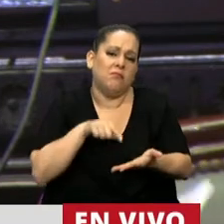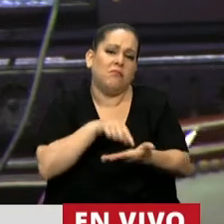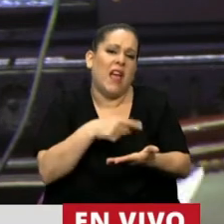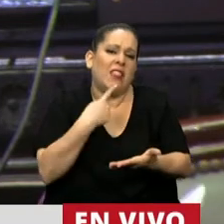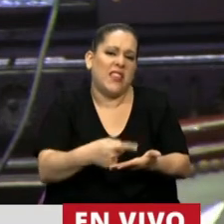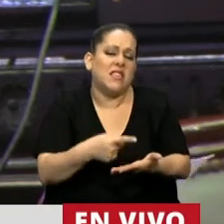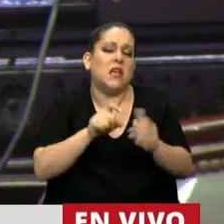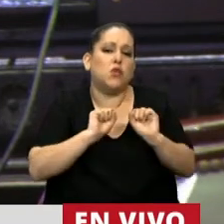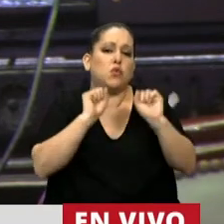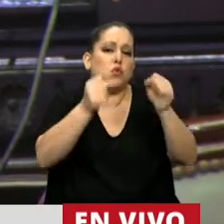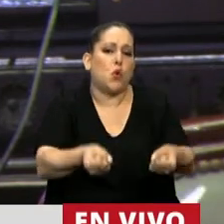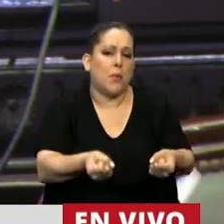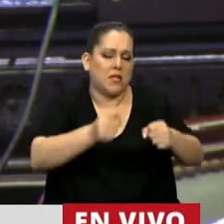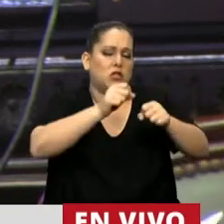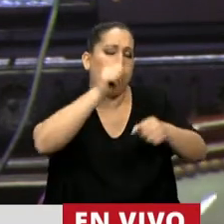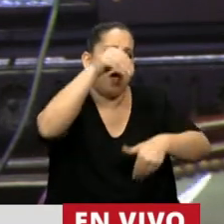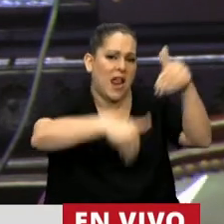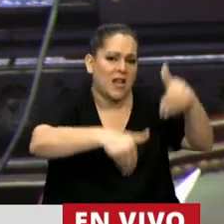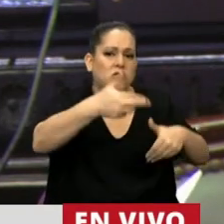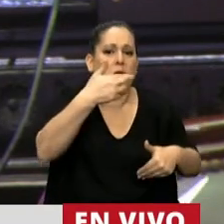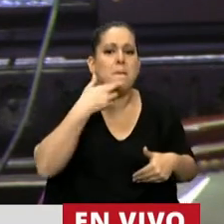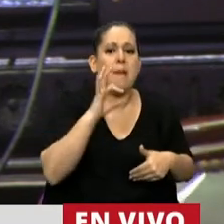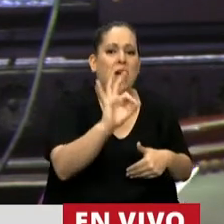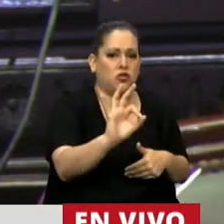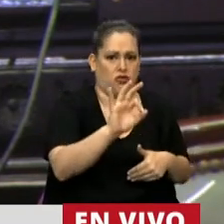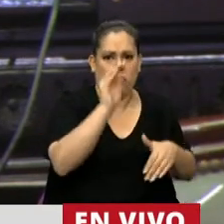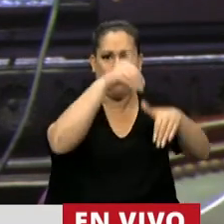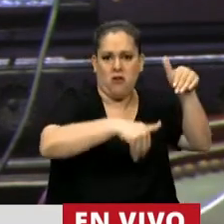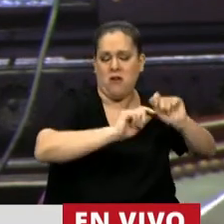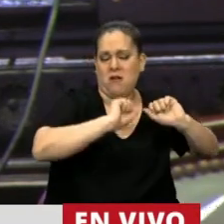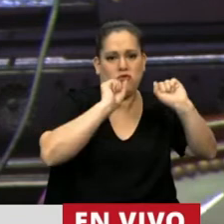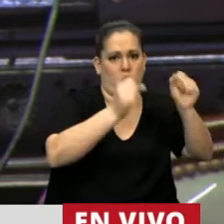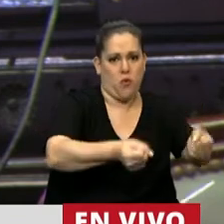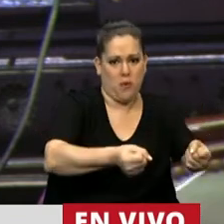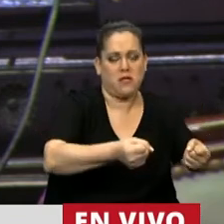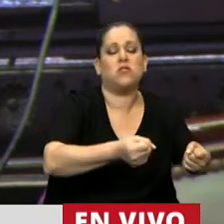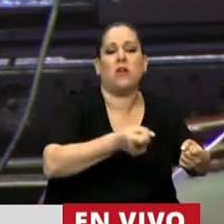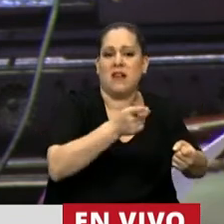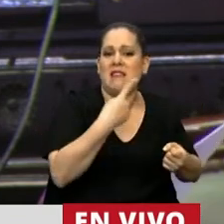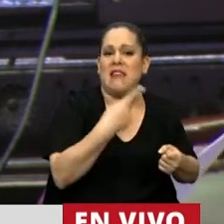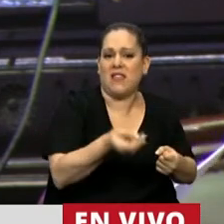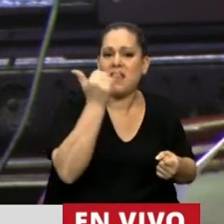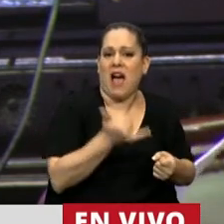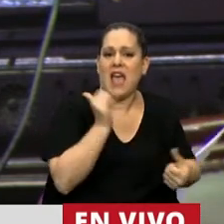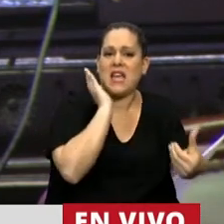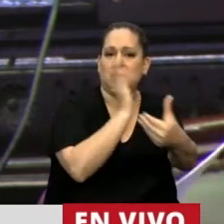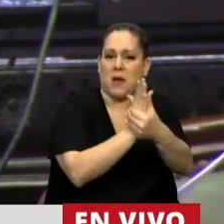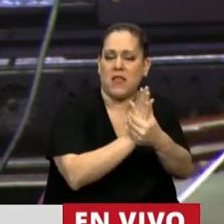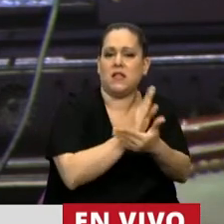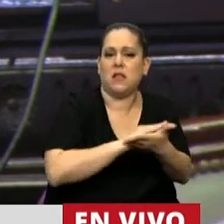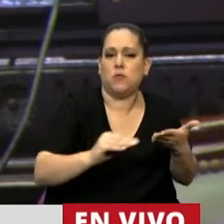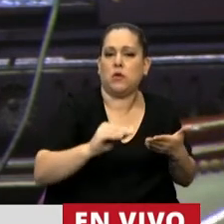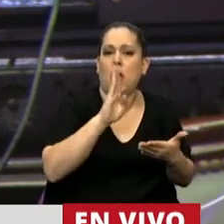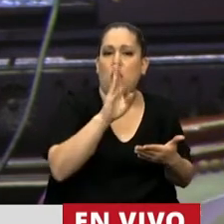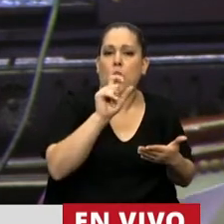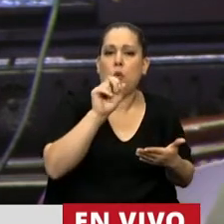suspensión de las primarias abiertas, simultáneas y obligatorias, entre los cuales inclusive constan expedientes del diputado